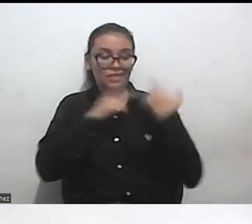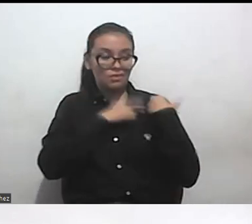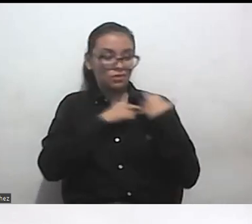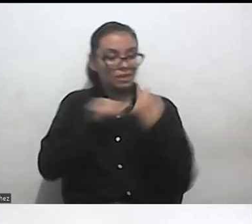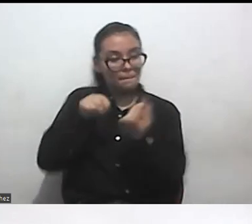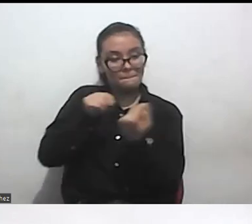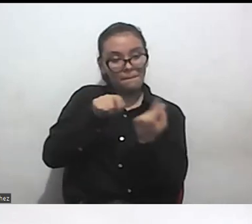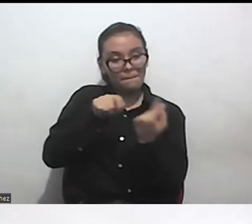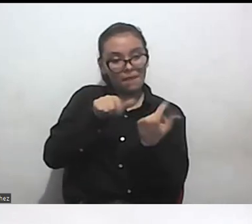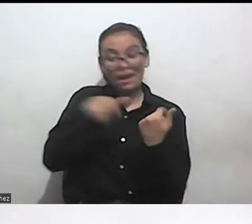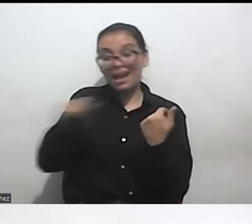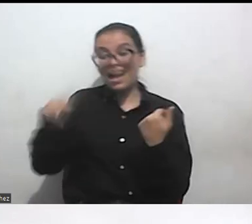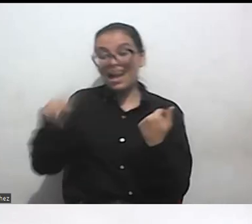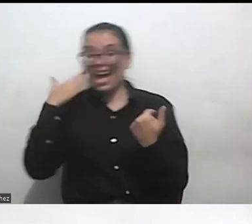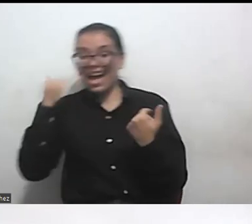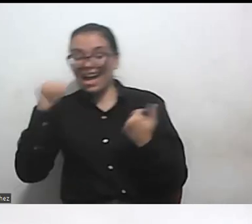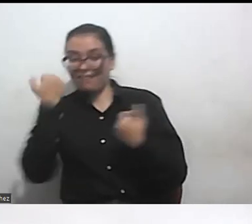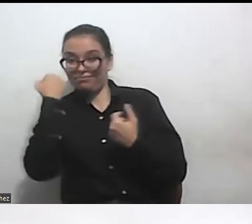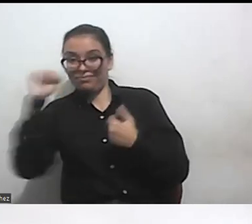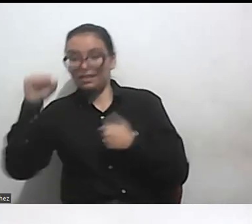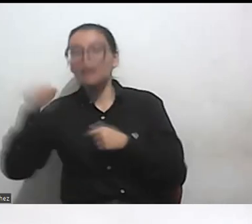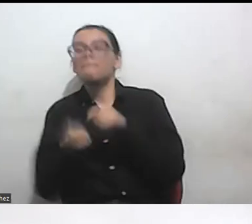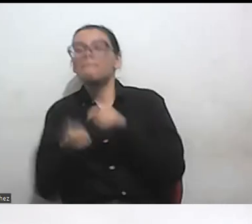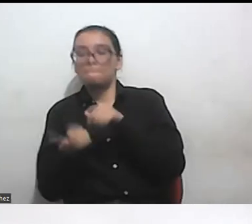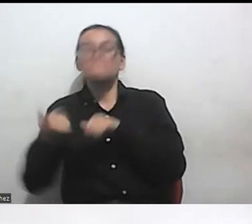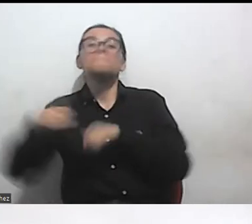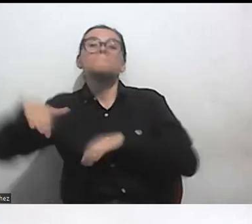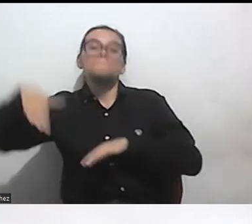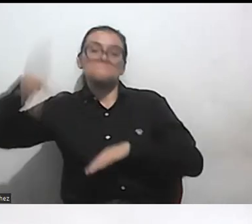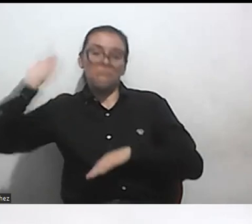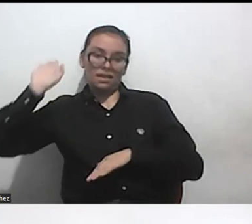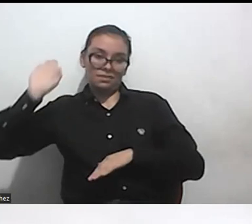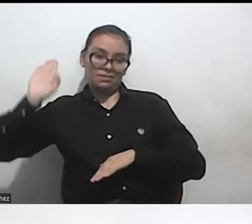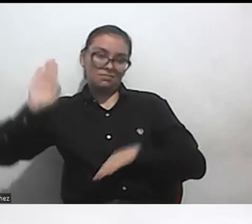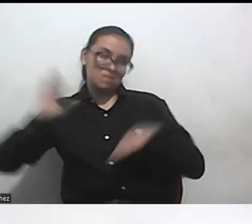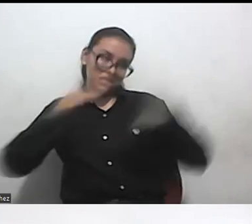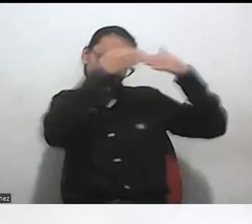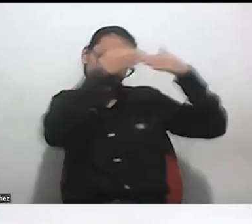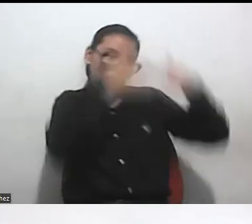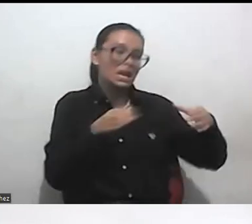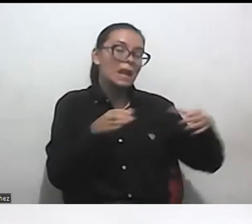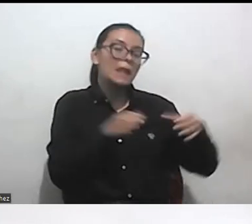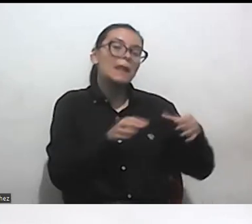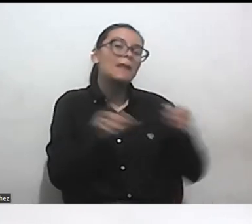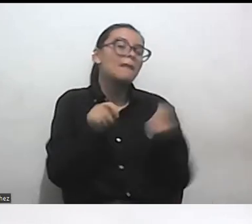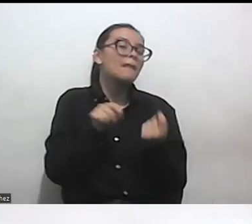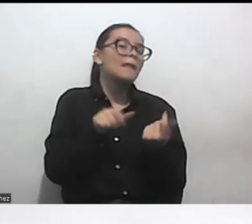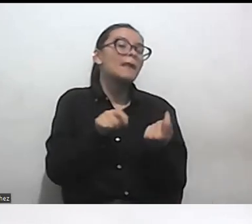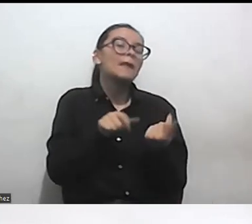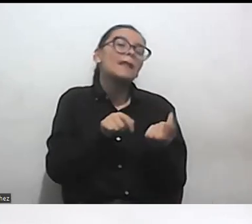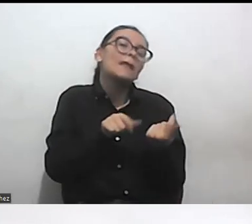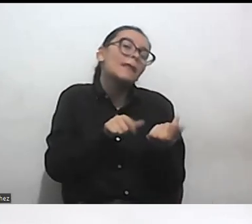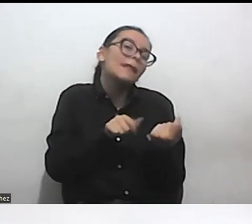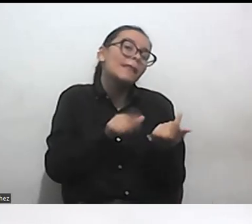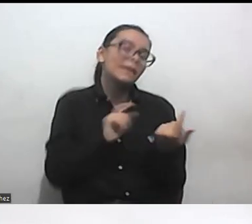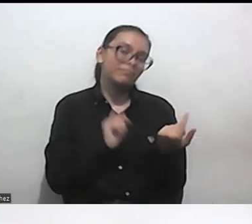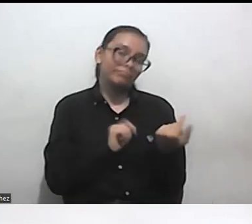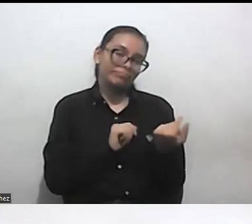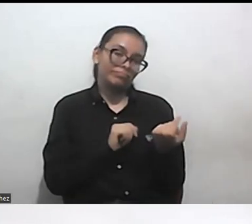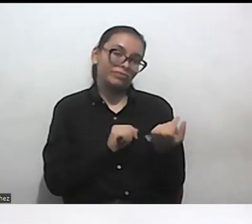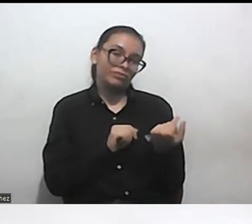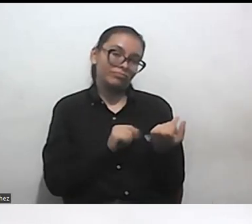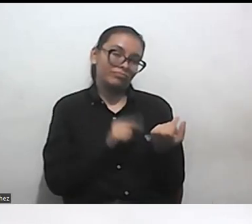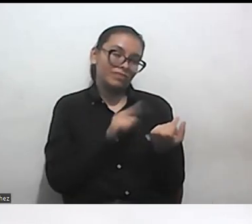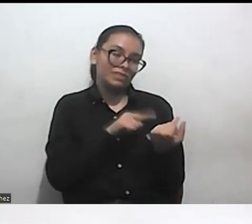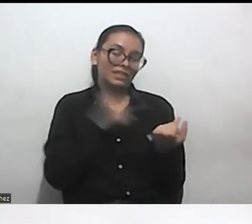mucho más plata que el movimiento con discapacidad está atravesado por lógicas de trayectoria o sea